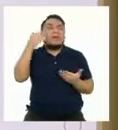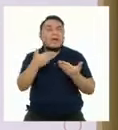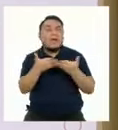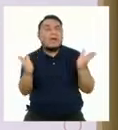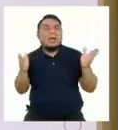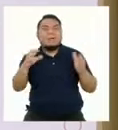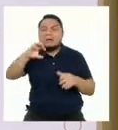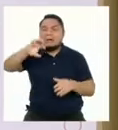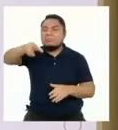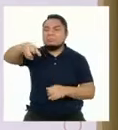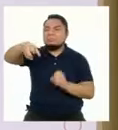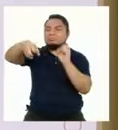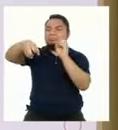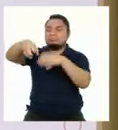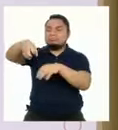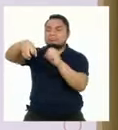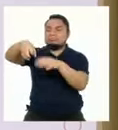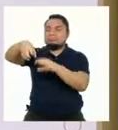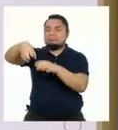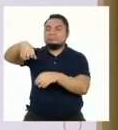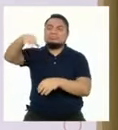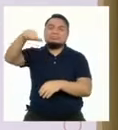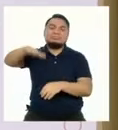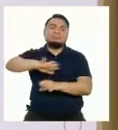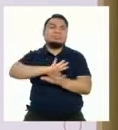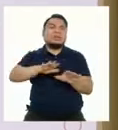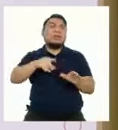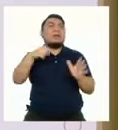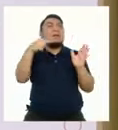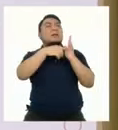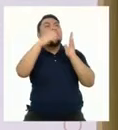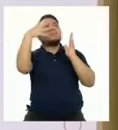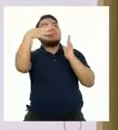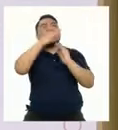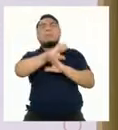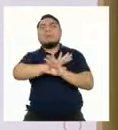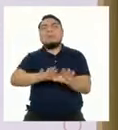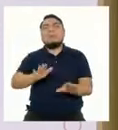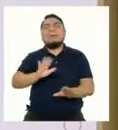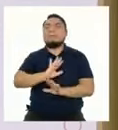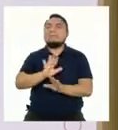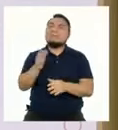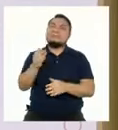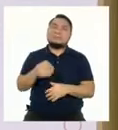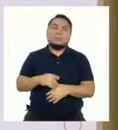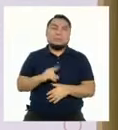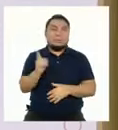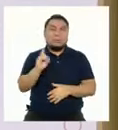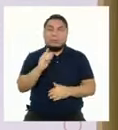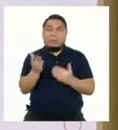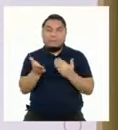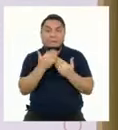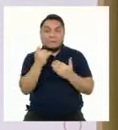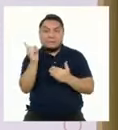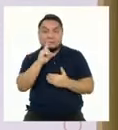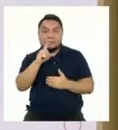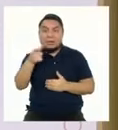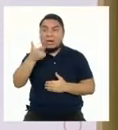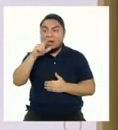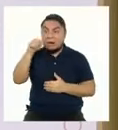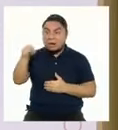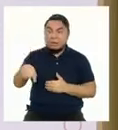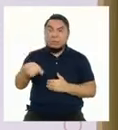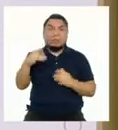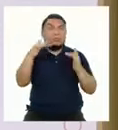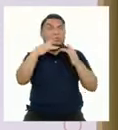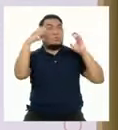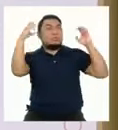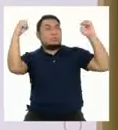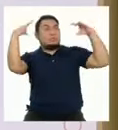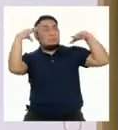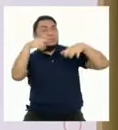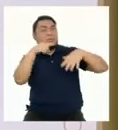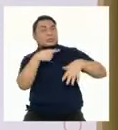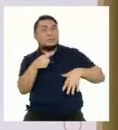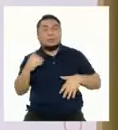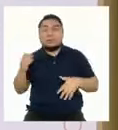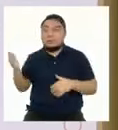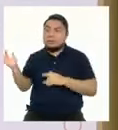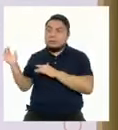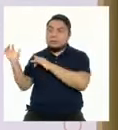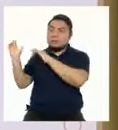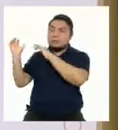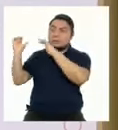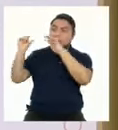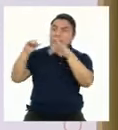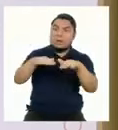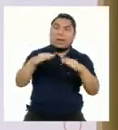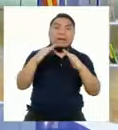abrir un caño o aplastar un interruptor. Pero ya me di cuenta que no es fácil hacer que el agua o la energía eléctrica lleguen